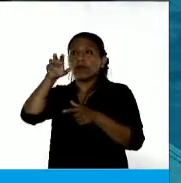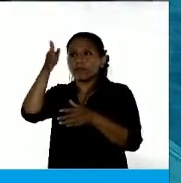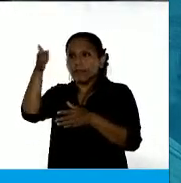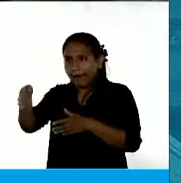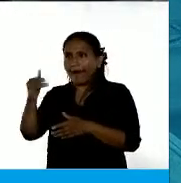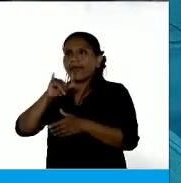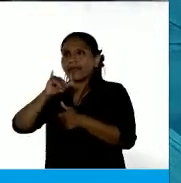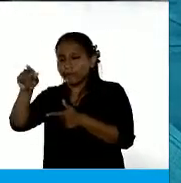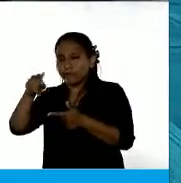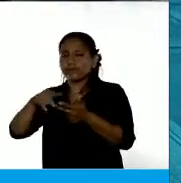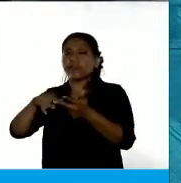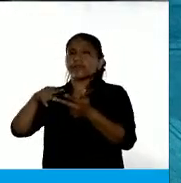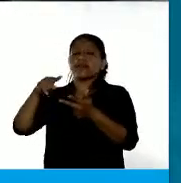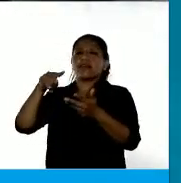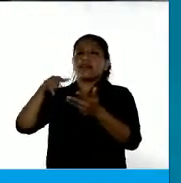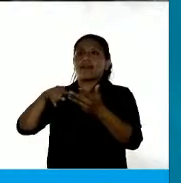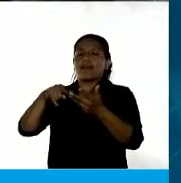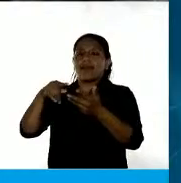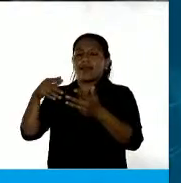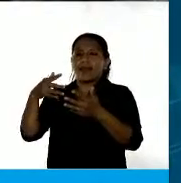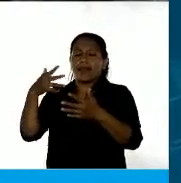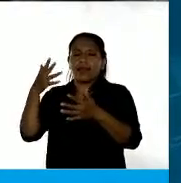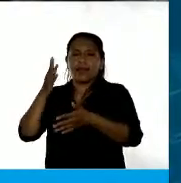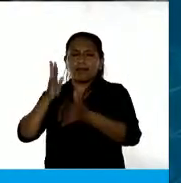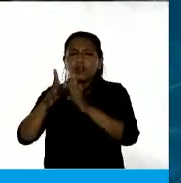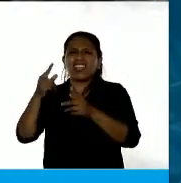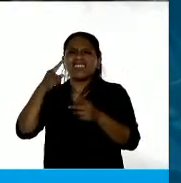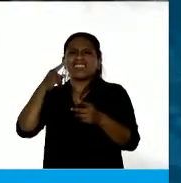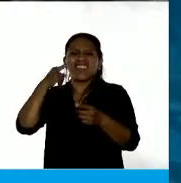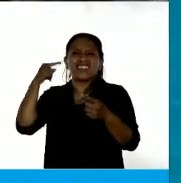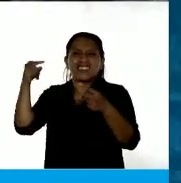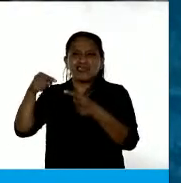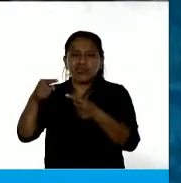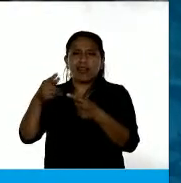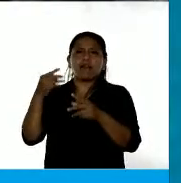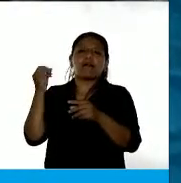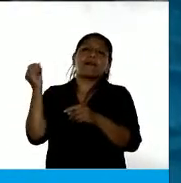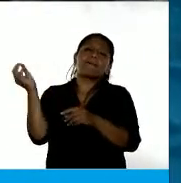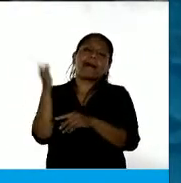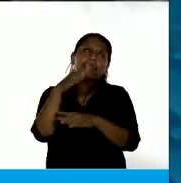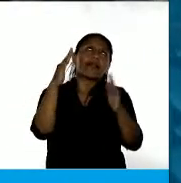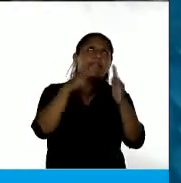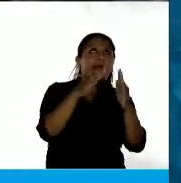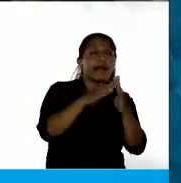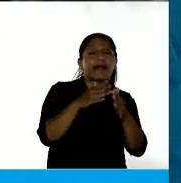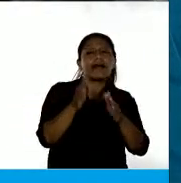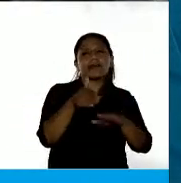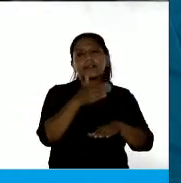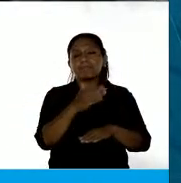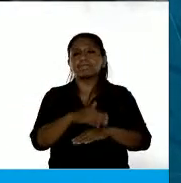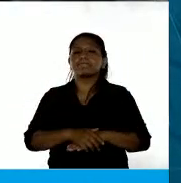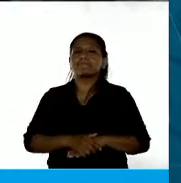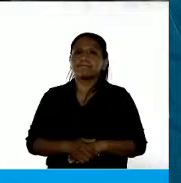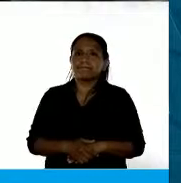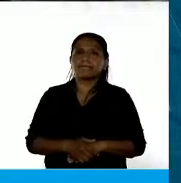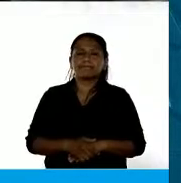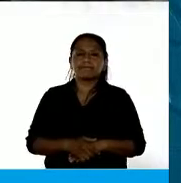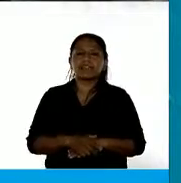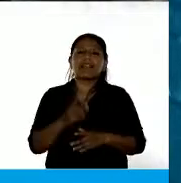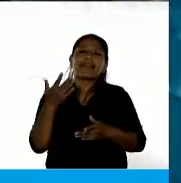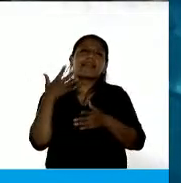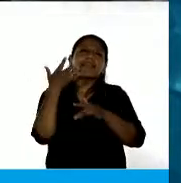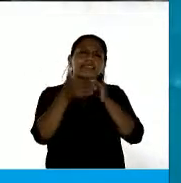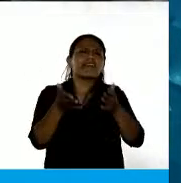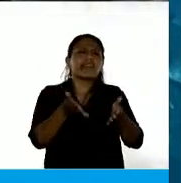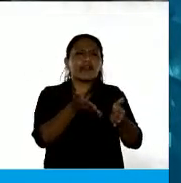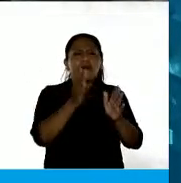cuando es víctima de violencia institucional, cuando la mandan a la casa, cuando le dicen que vaya